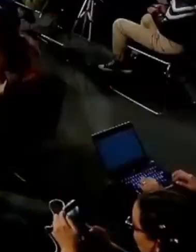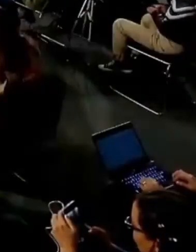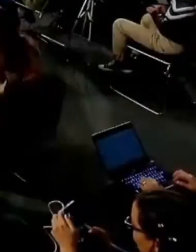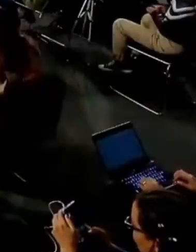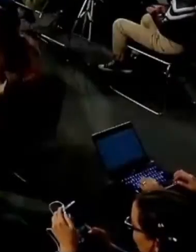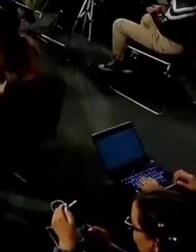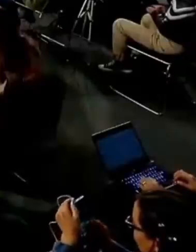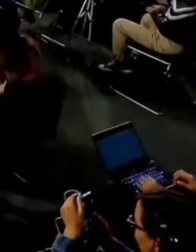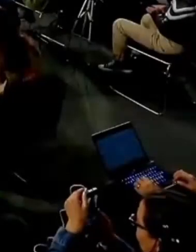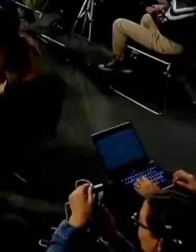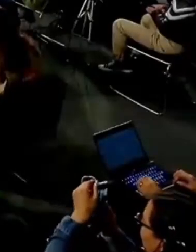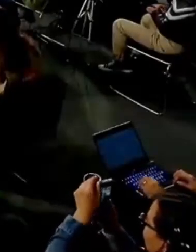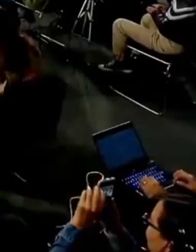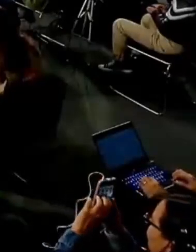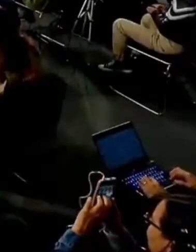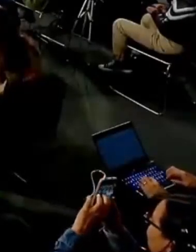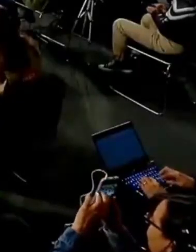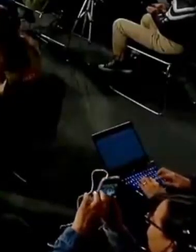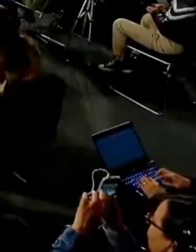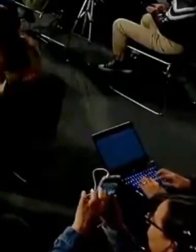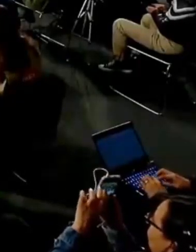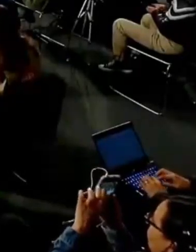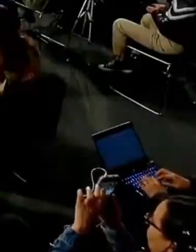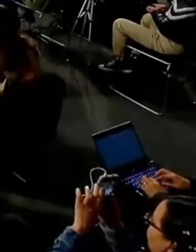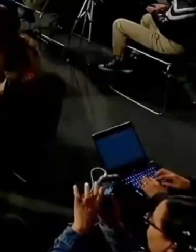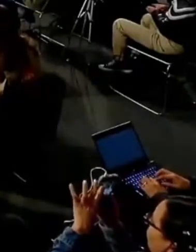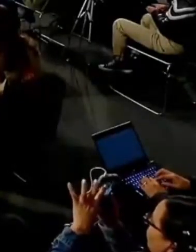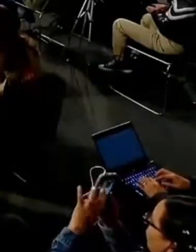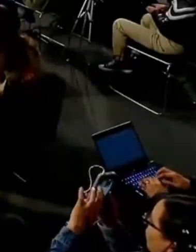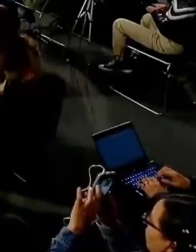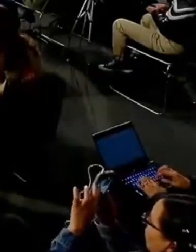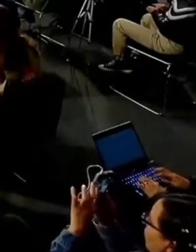dejarlos libres. Qué bueno.